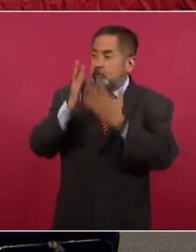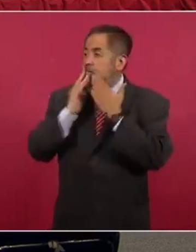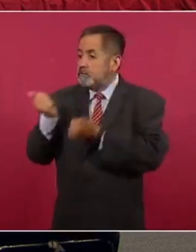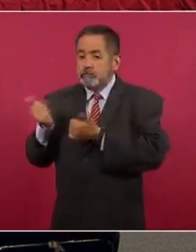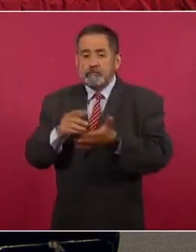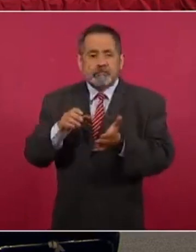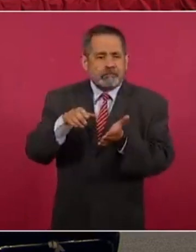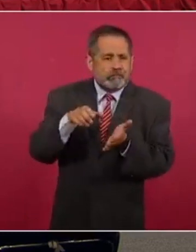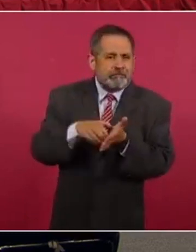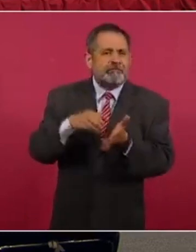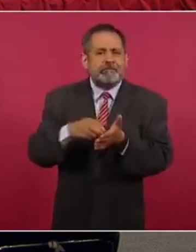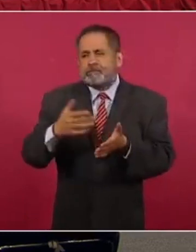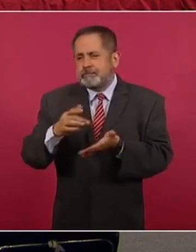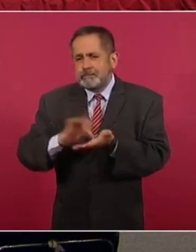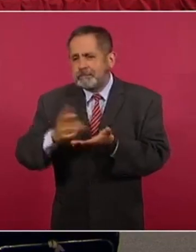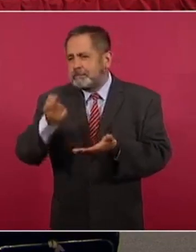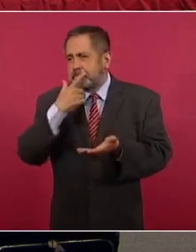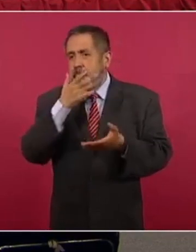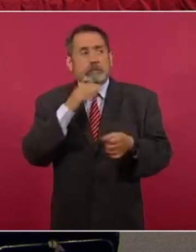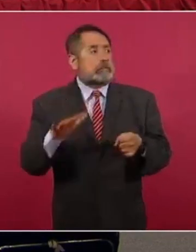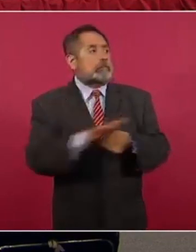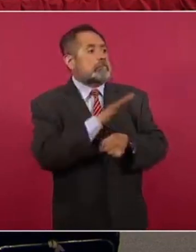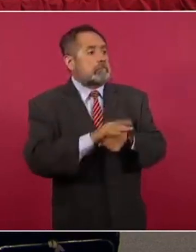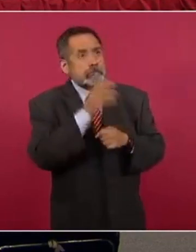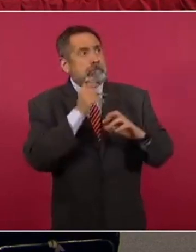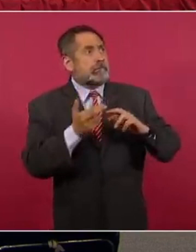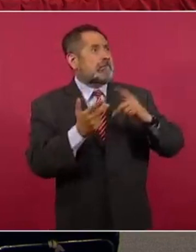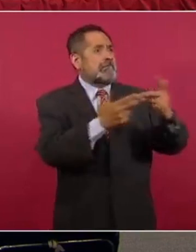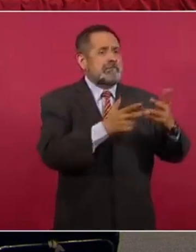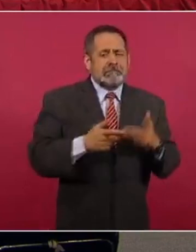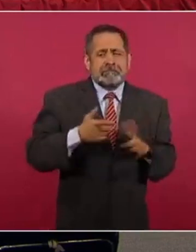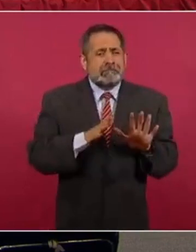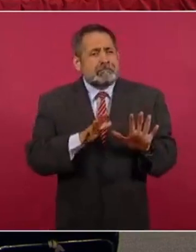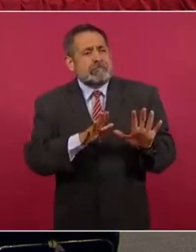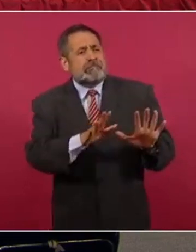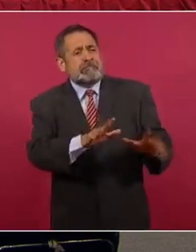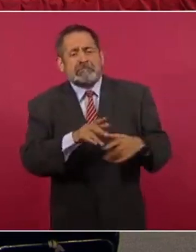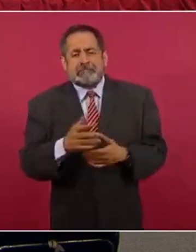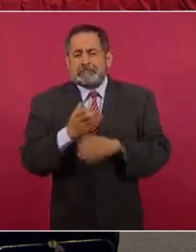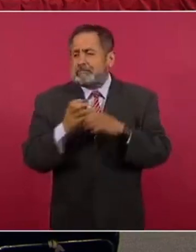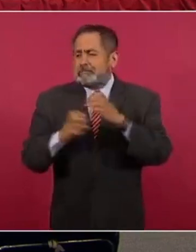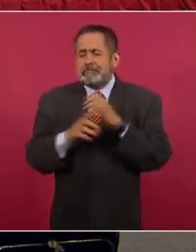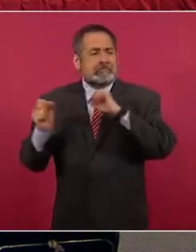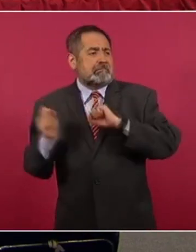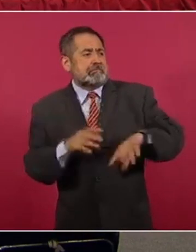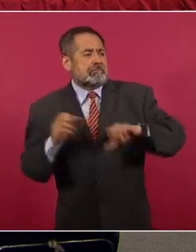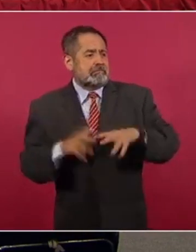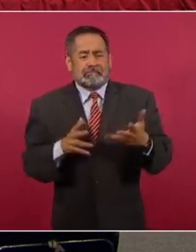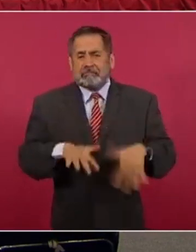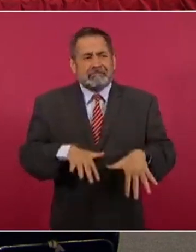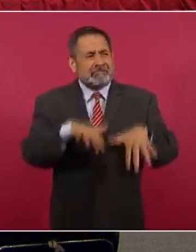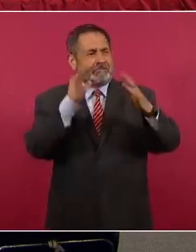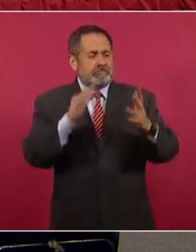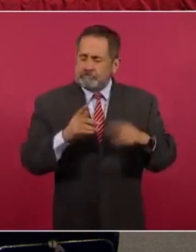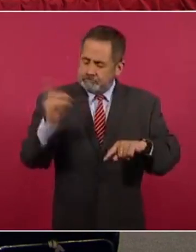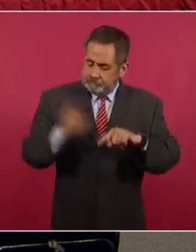medicamentos que hacen falta porque el hospital está saturado de medicamentos o de insumos incluso a veces que no necesariamente hacen falta.